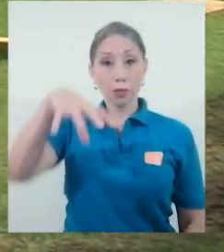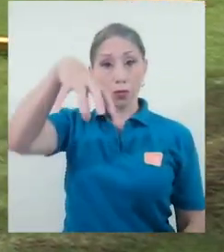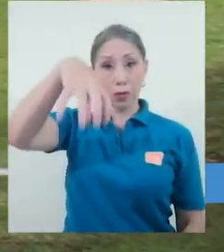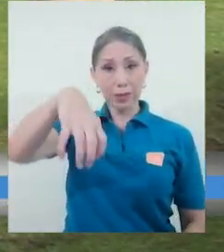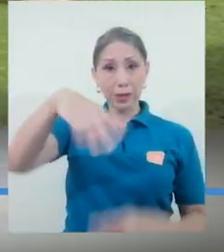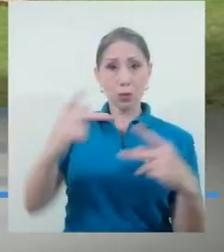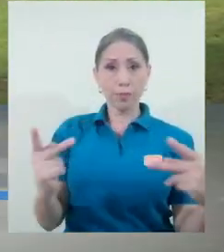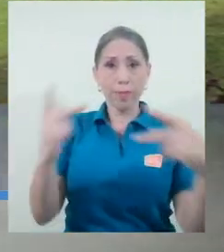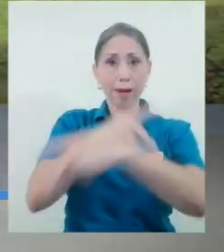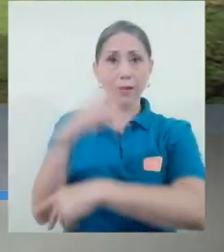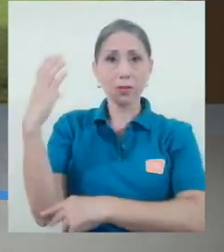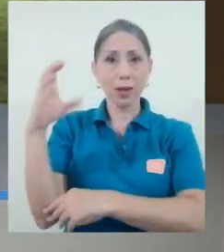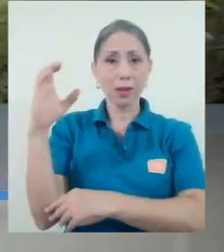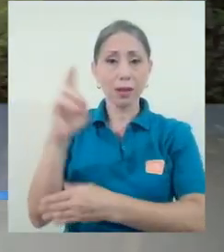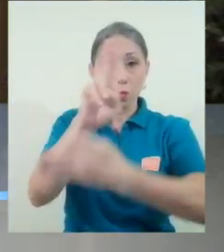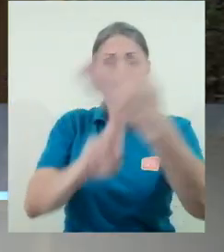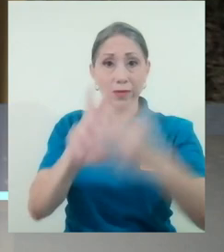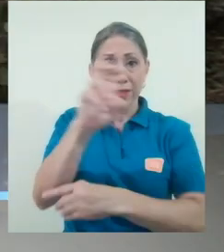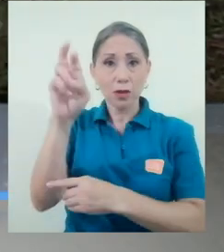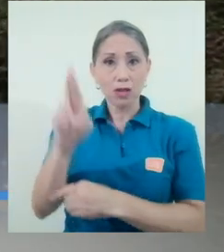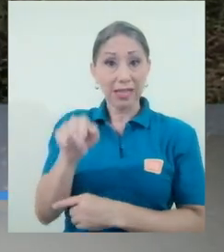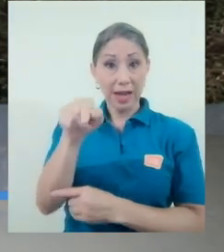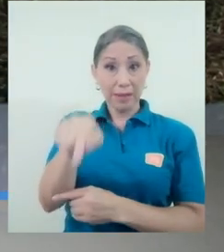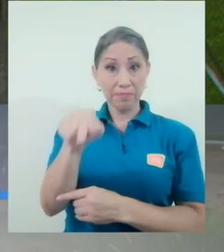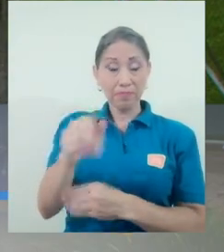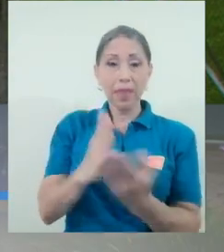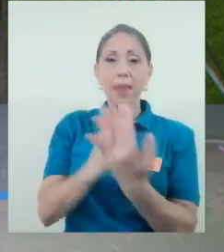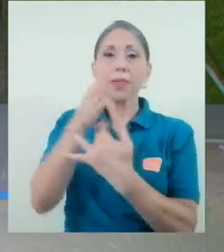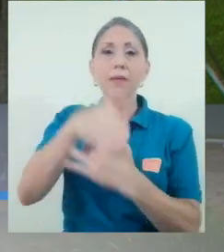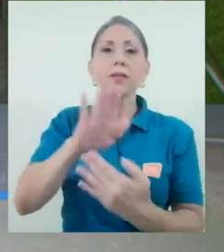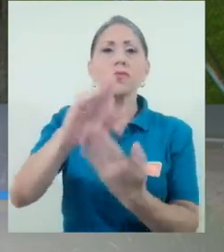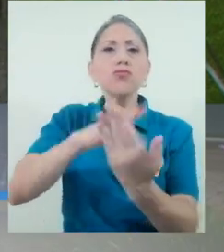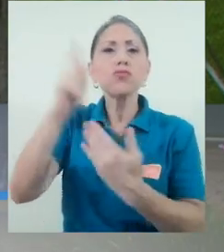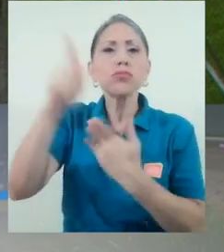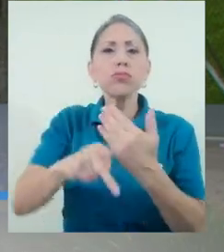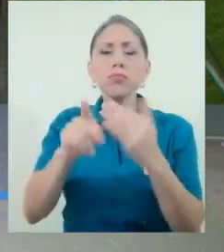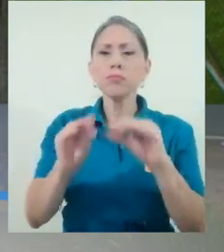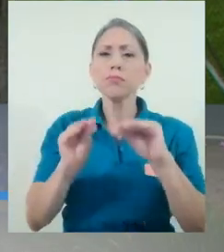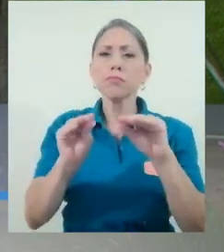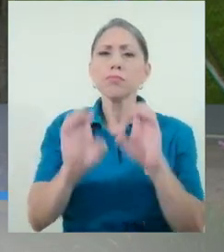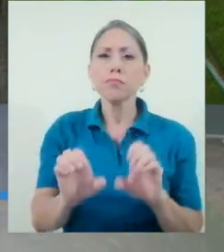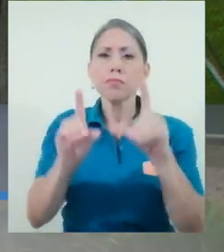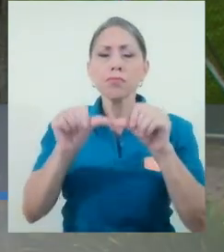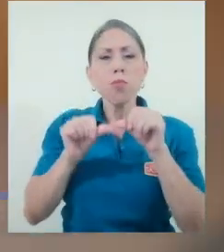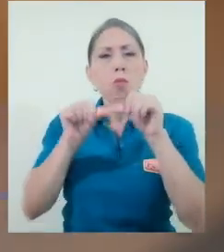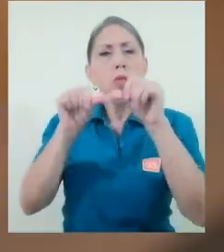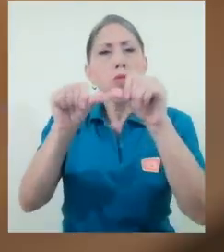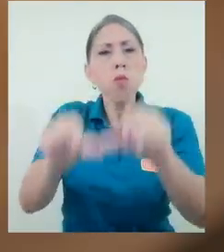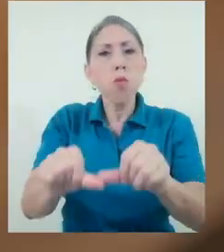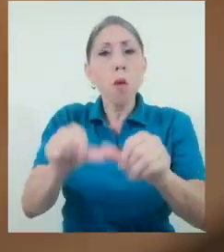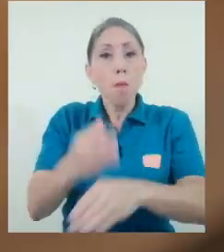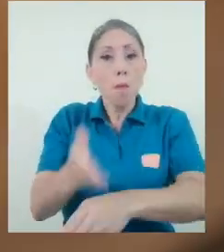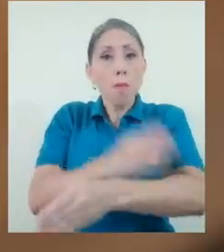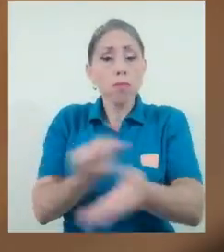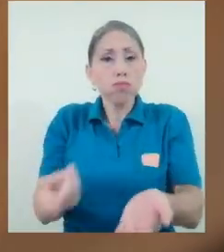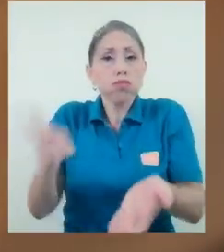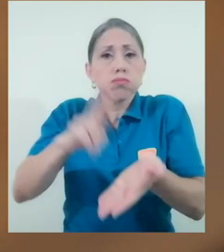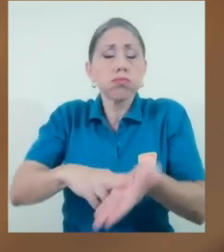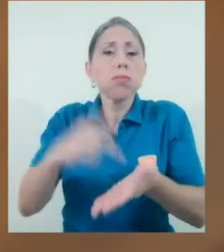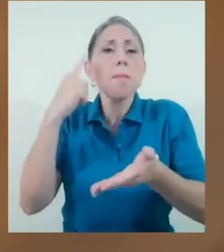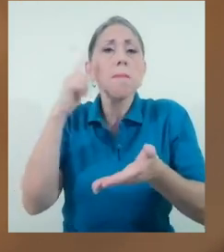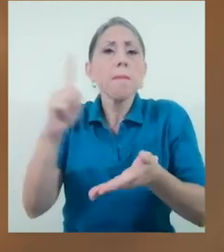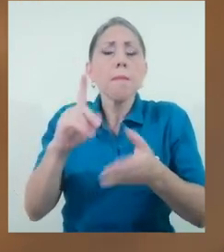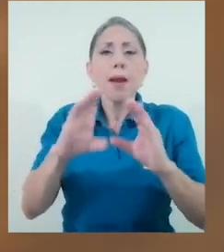El recinto de Paraíso de la Universidad de Costa Rica, a través de su programa de educación continua, tiene prematrícula